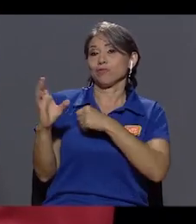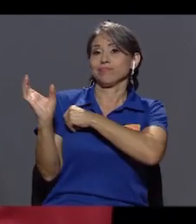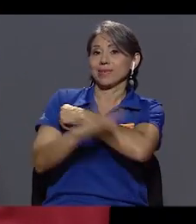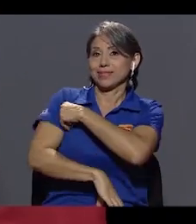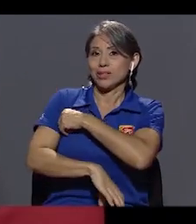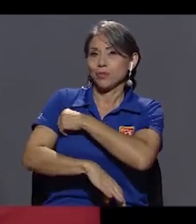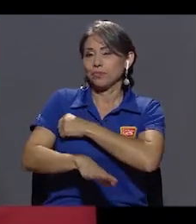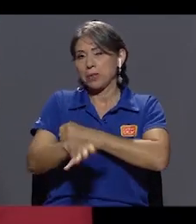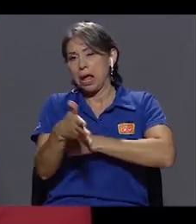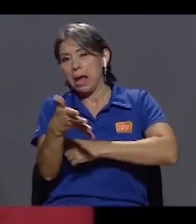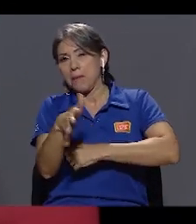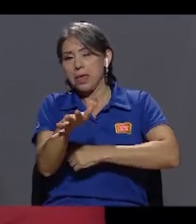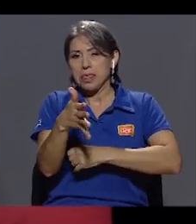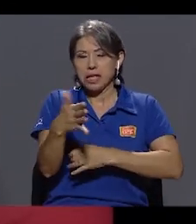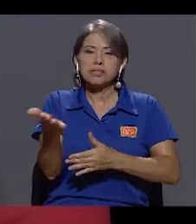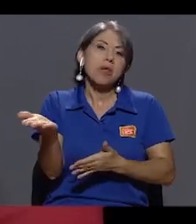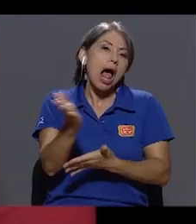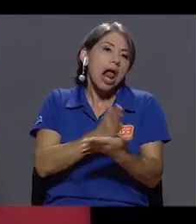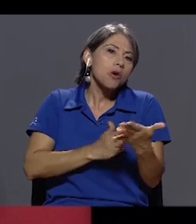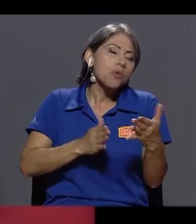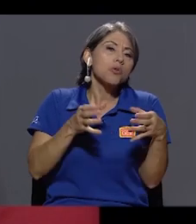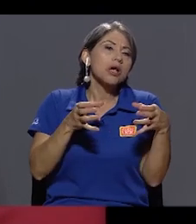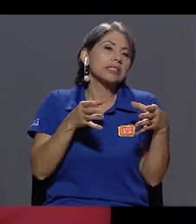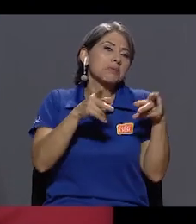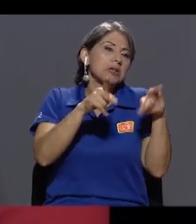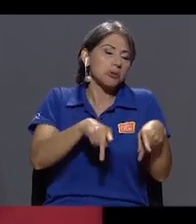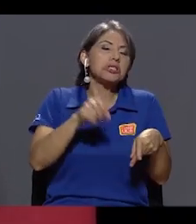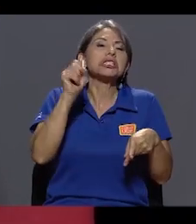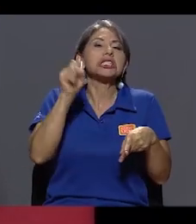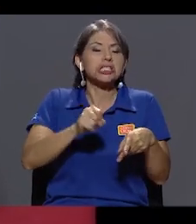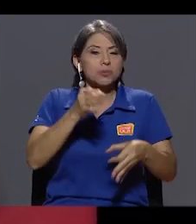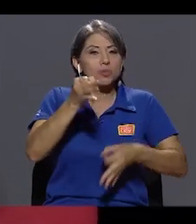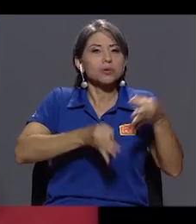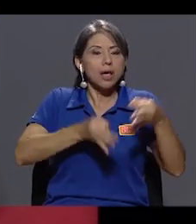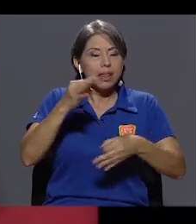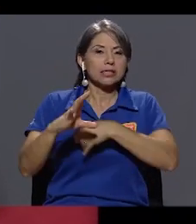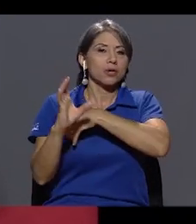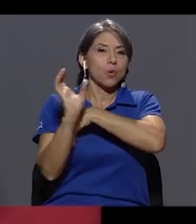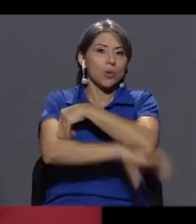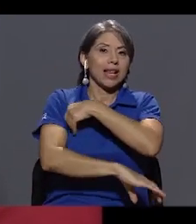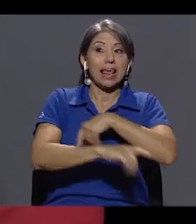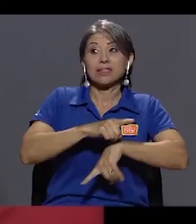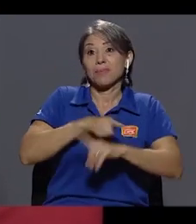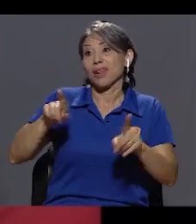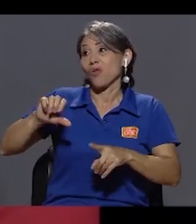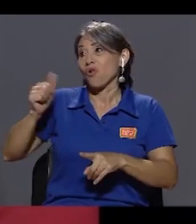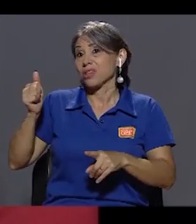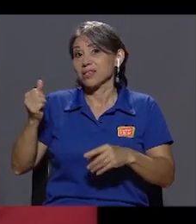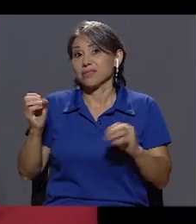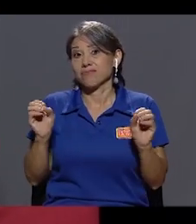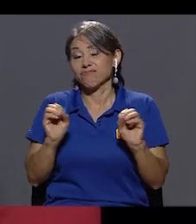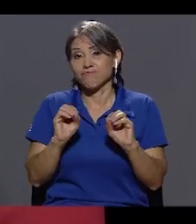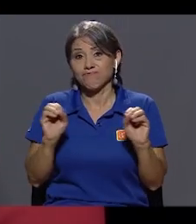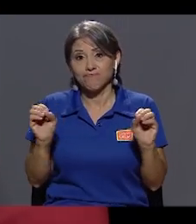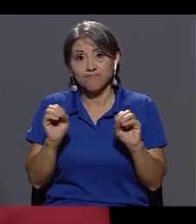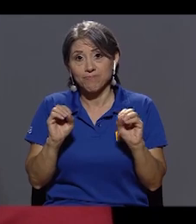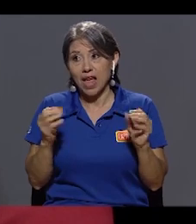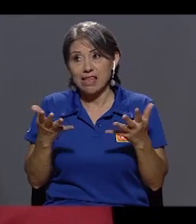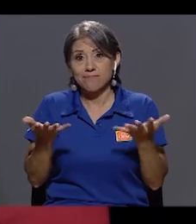medias, porque unas partes sí fueron juzgadas y condenadas, pero otras quedaron, como te dije anteriormente,